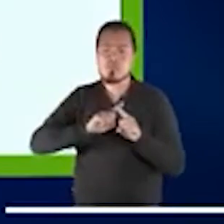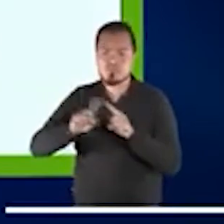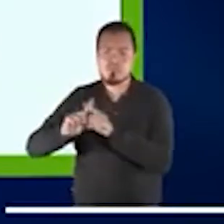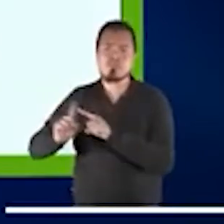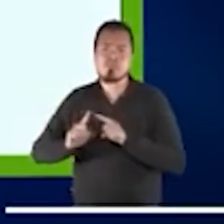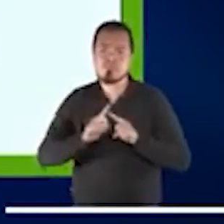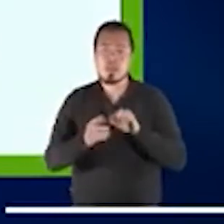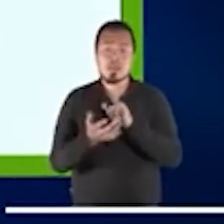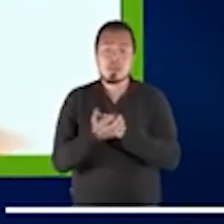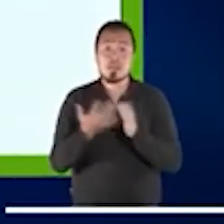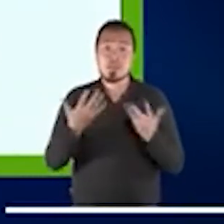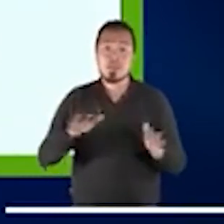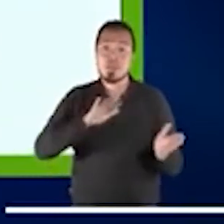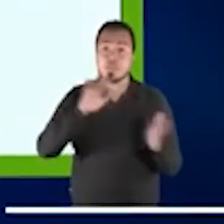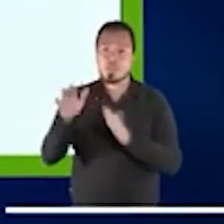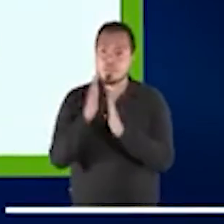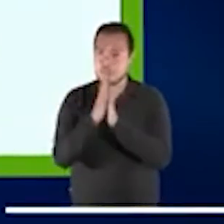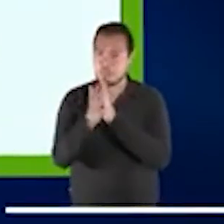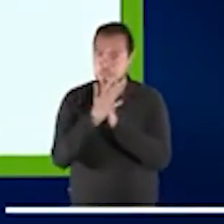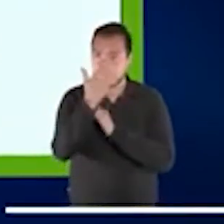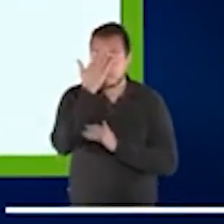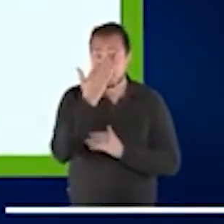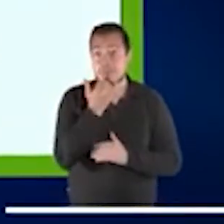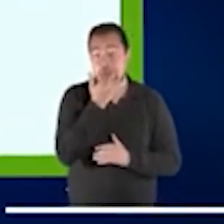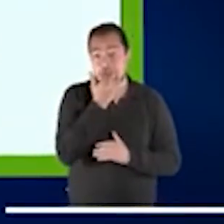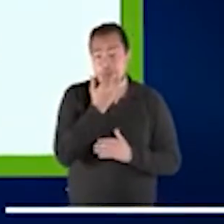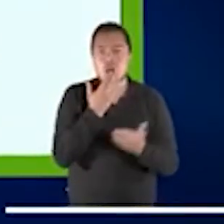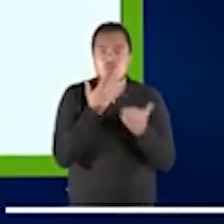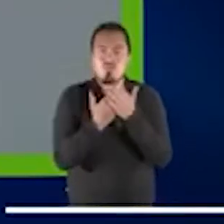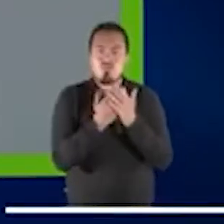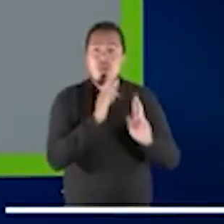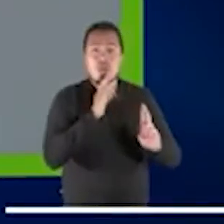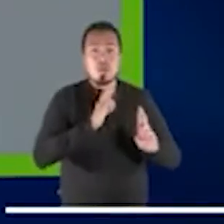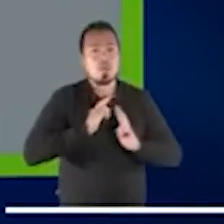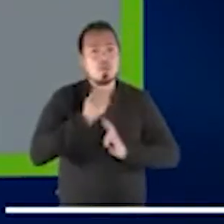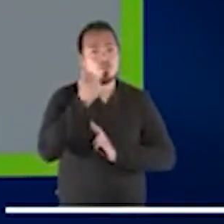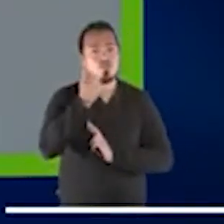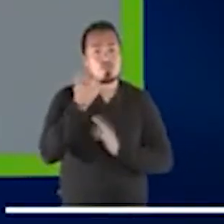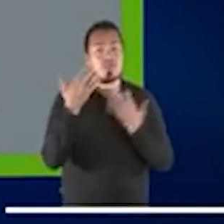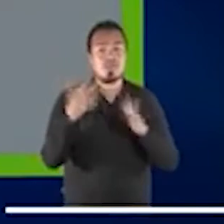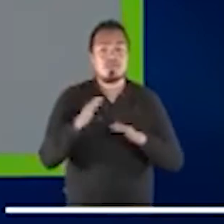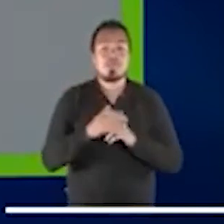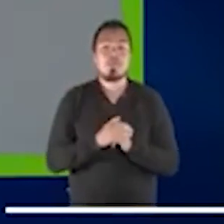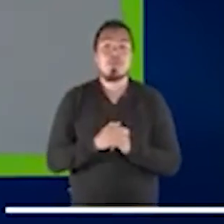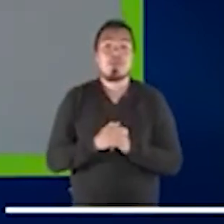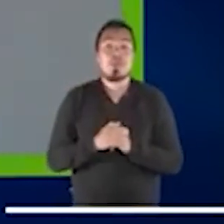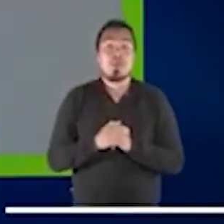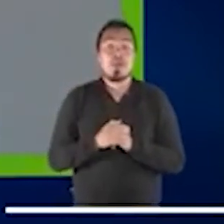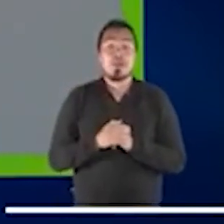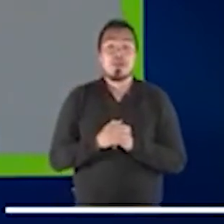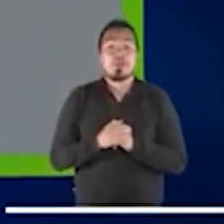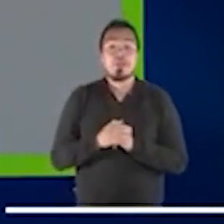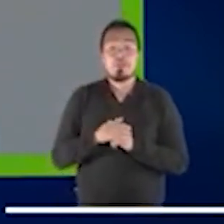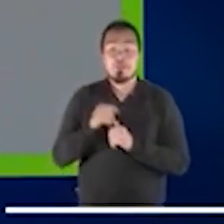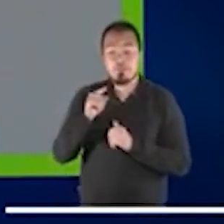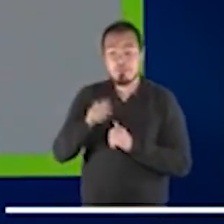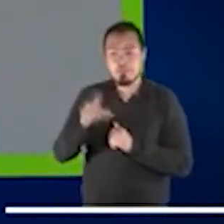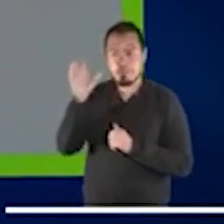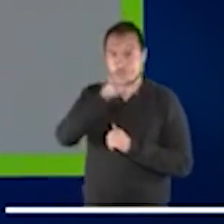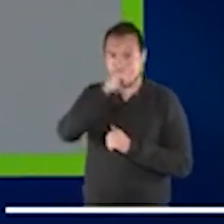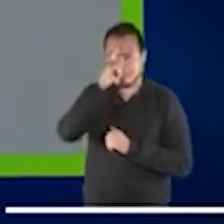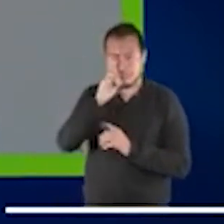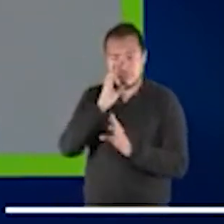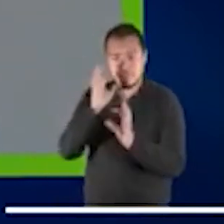Y entonces, justamente, Manuela, gracias por tu respuesta, pero visto este enfoque que tenéis en el Foro